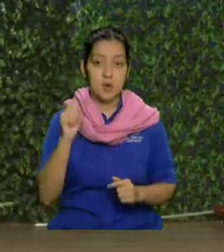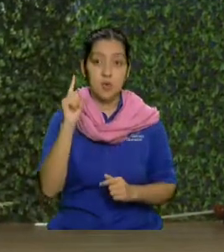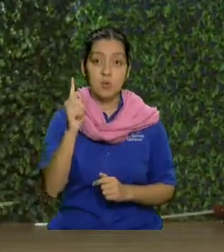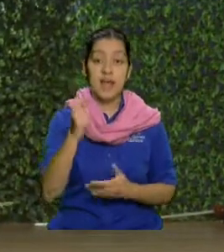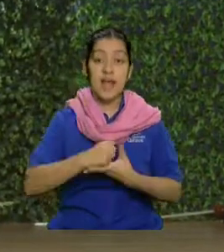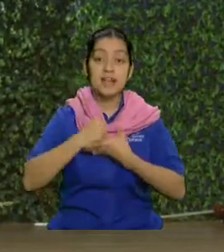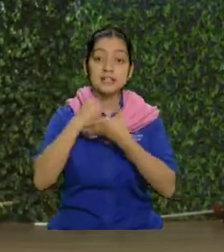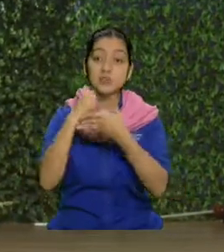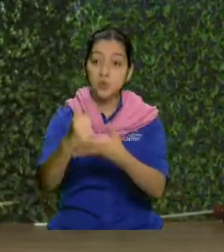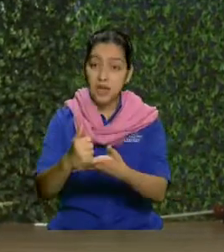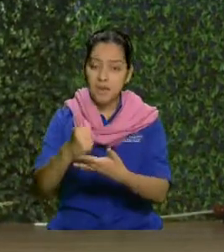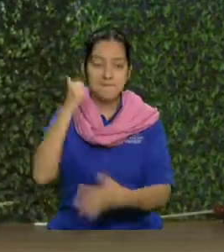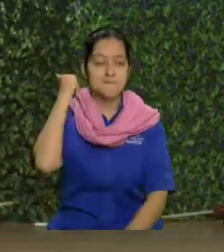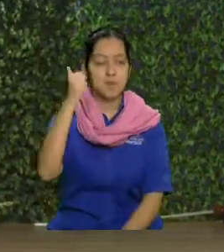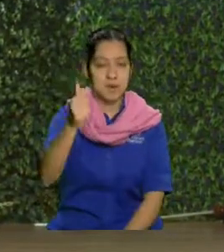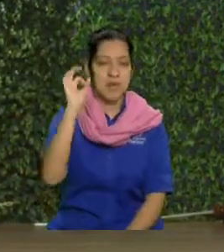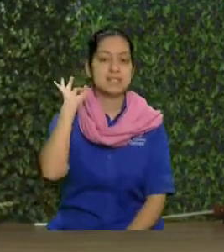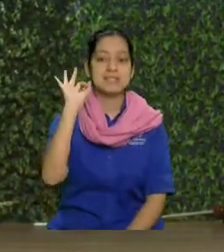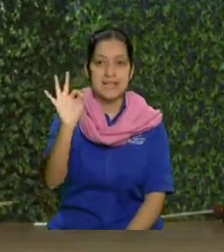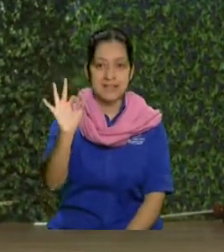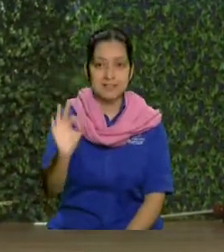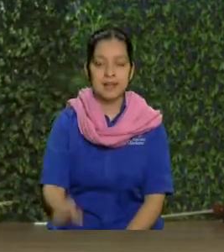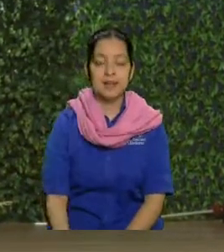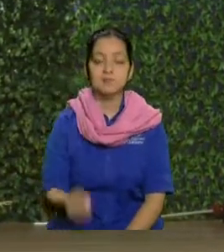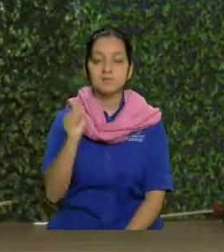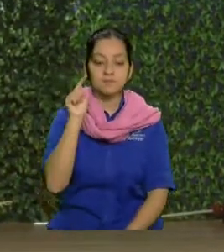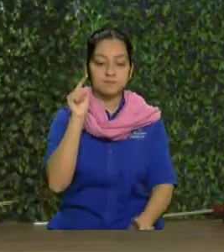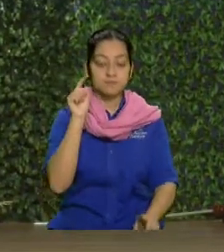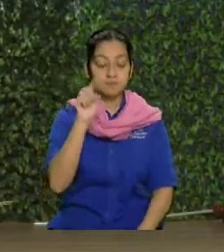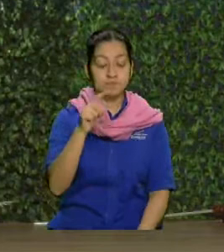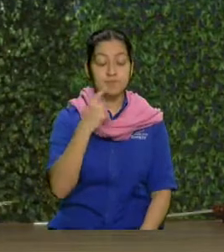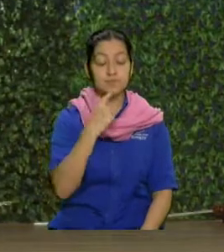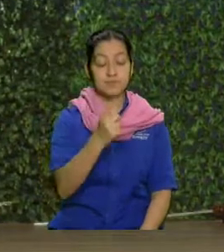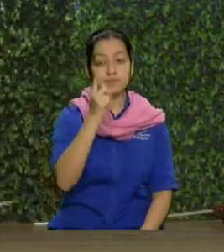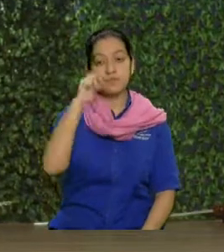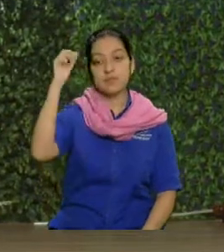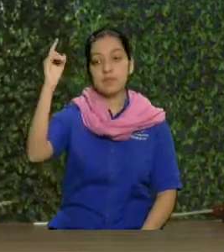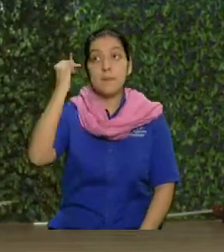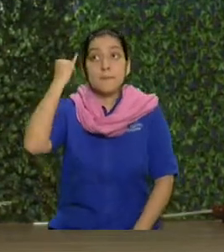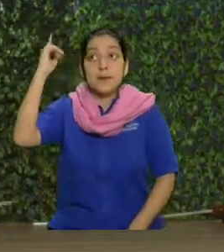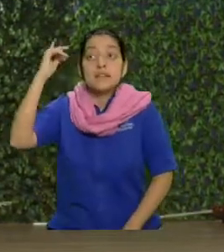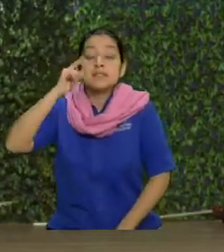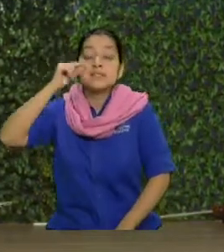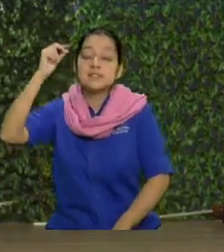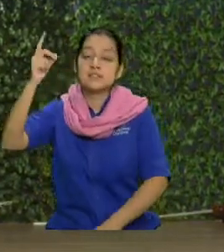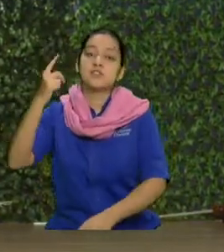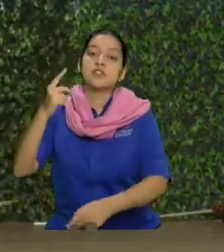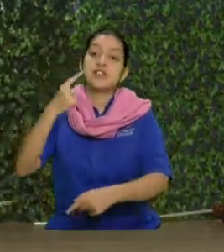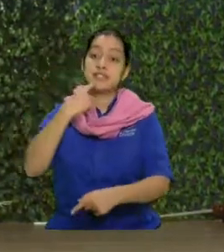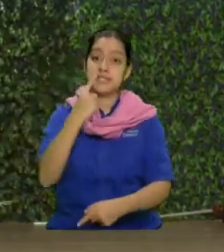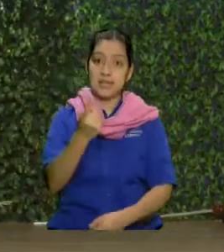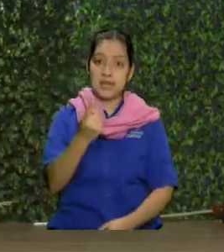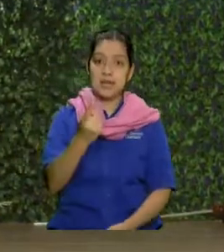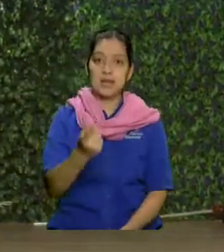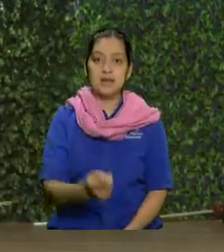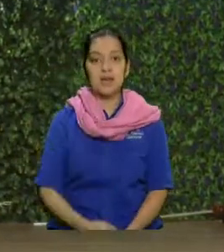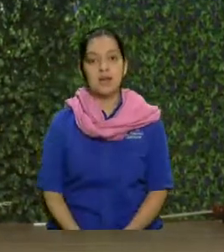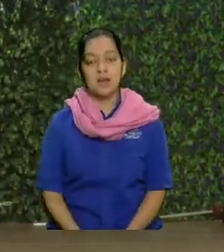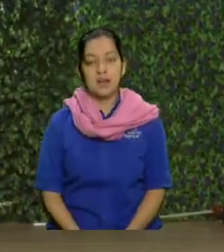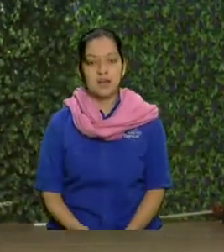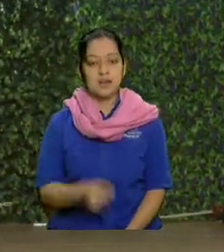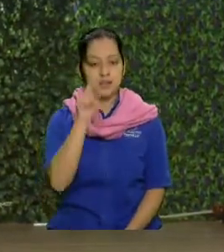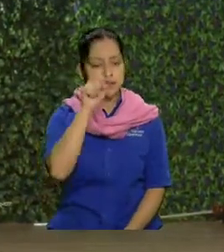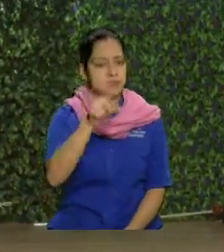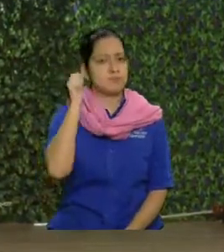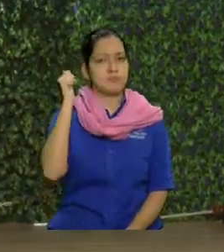idónea. Eso lo dijo el Señor. Entonces, imagínense que el Señor venía diciendo, es